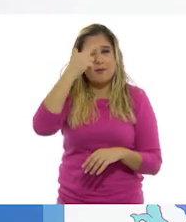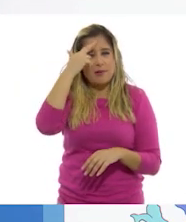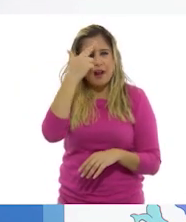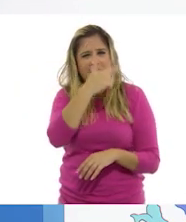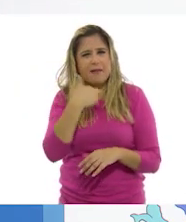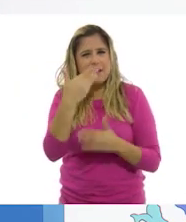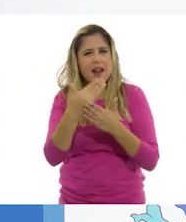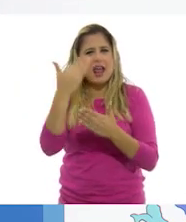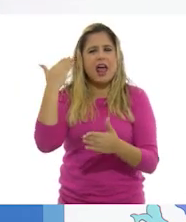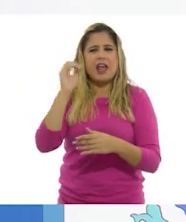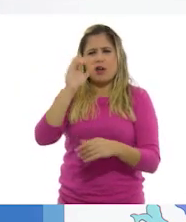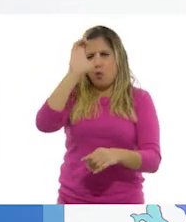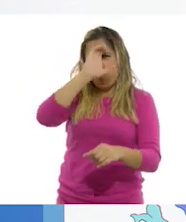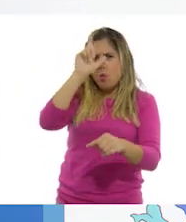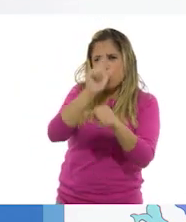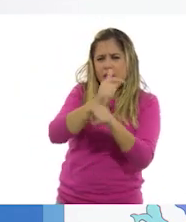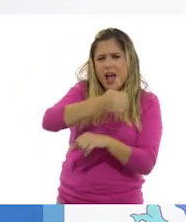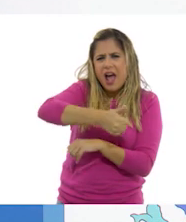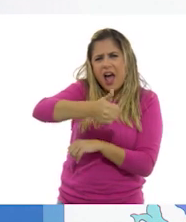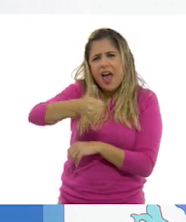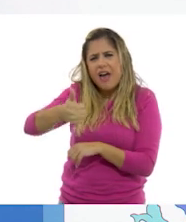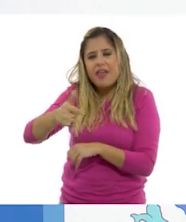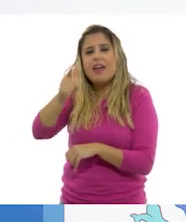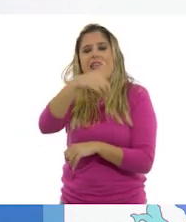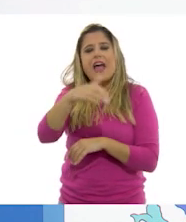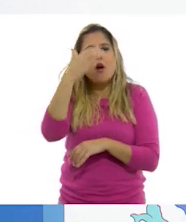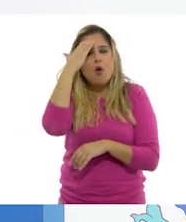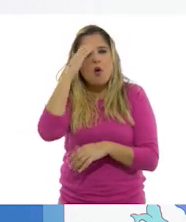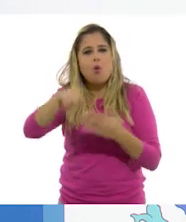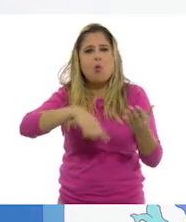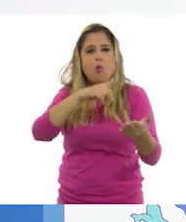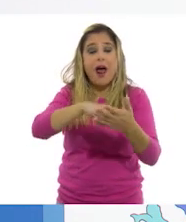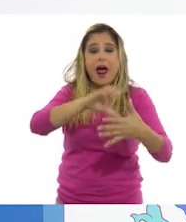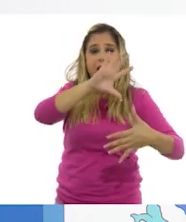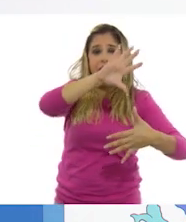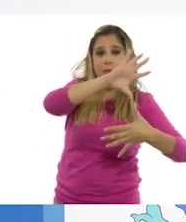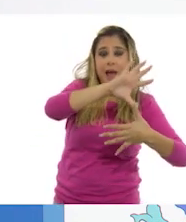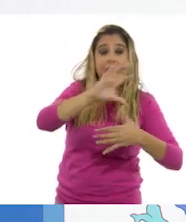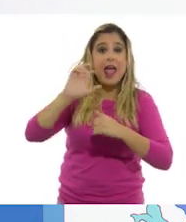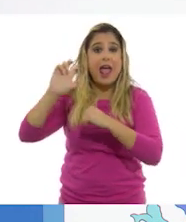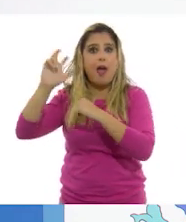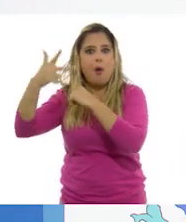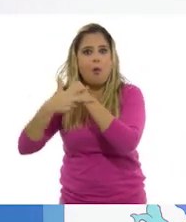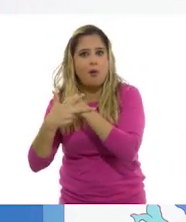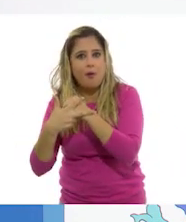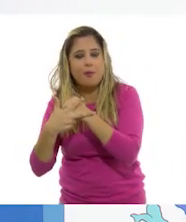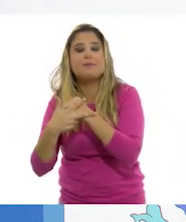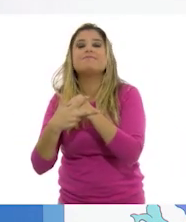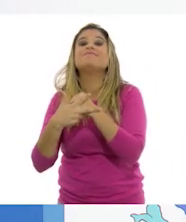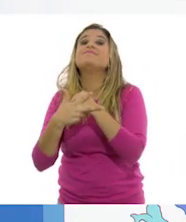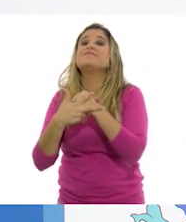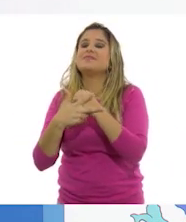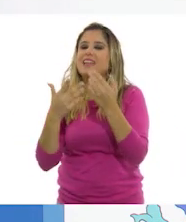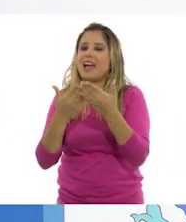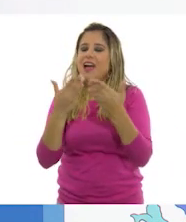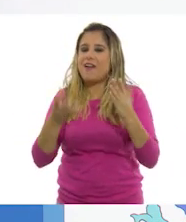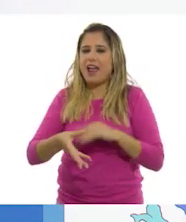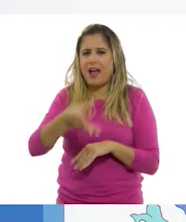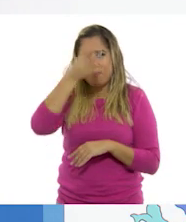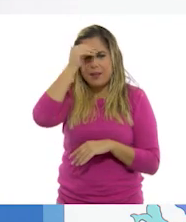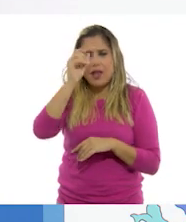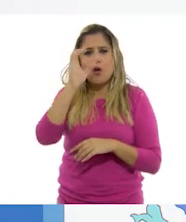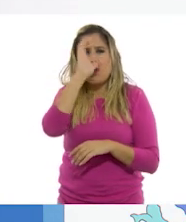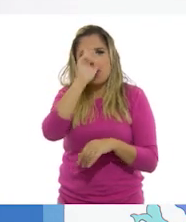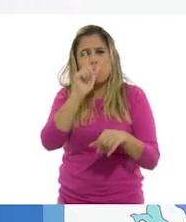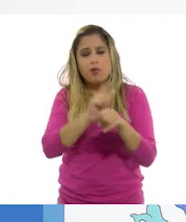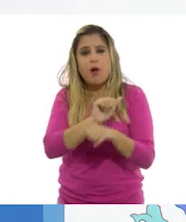manifestaciones culturales y conocemos algunos lugares de América y Europa. Ahora aprenderemos sobre la cultura